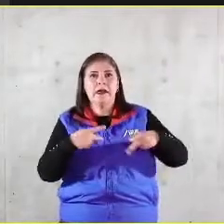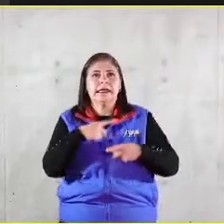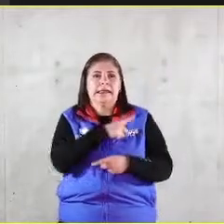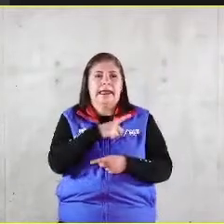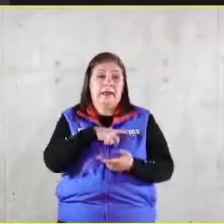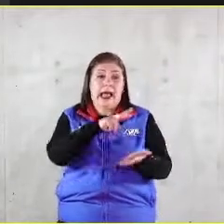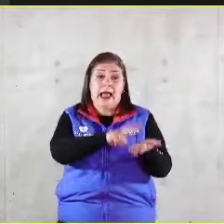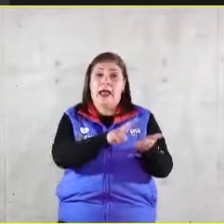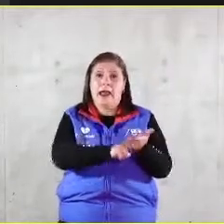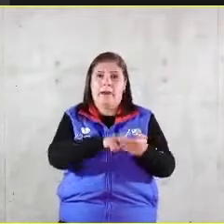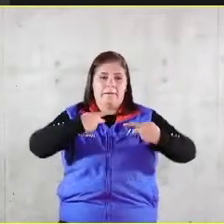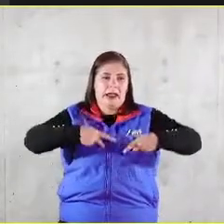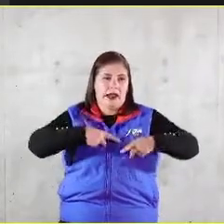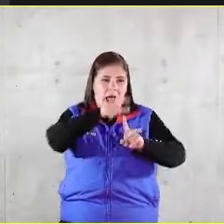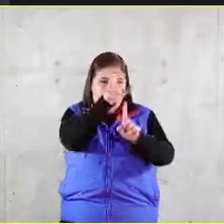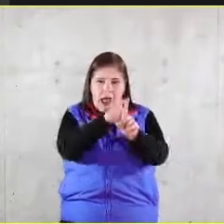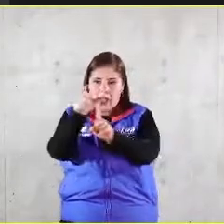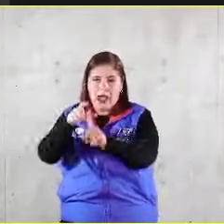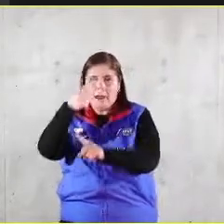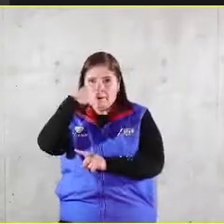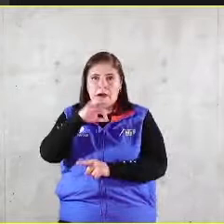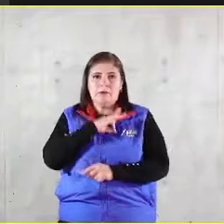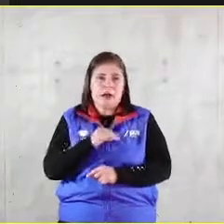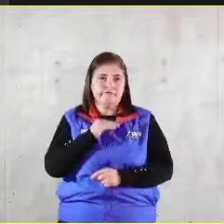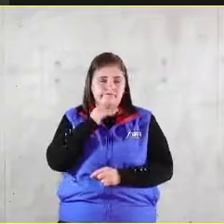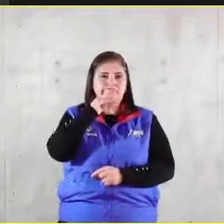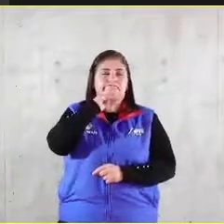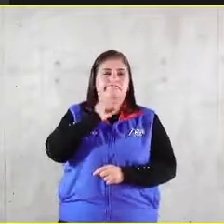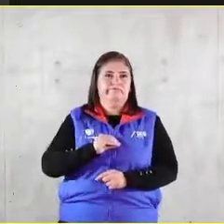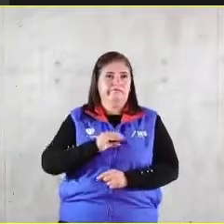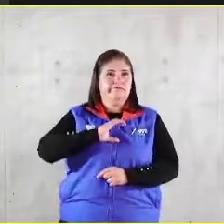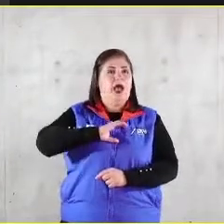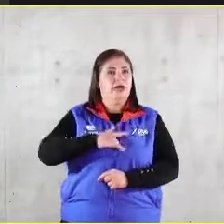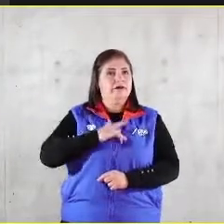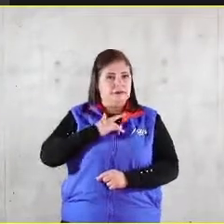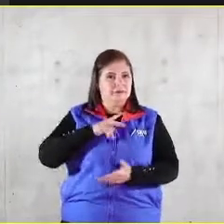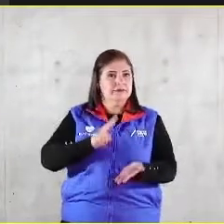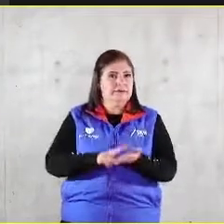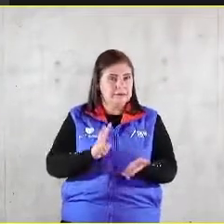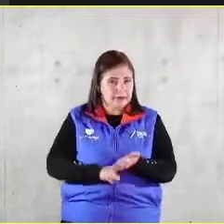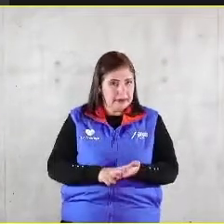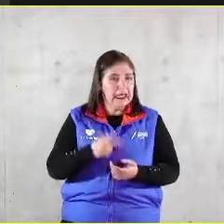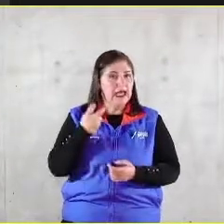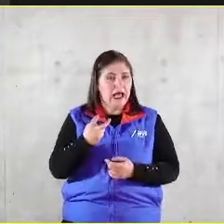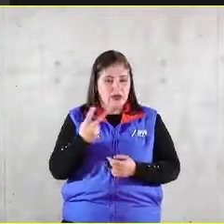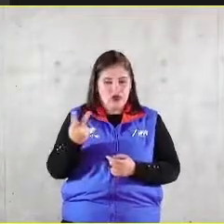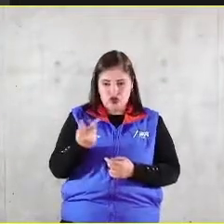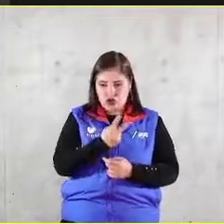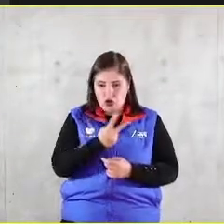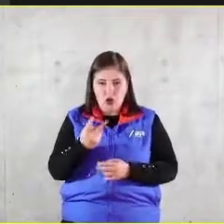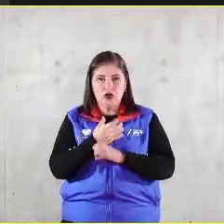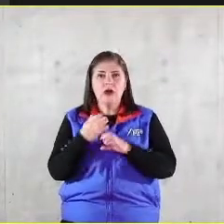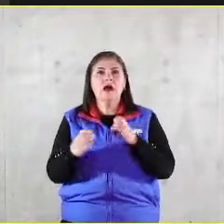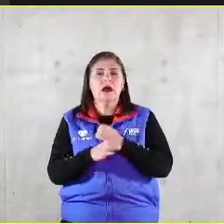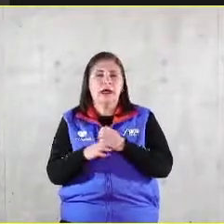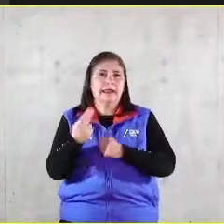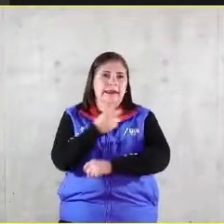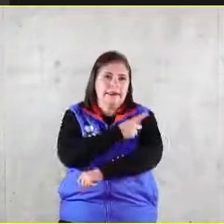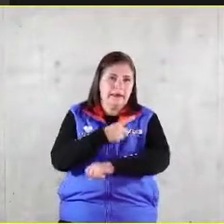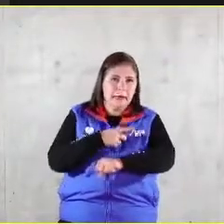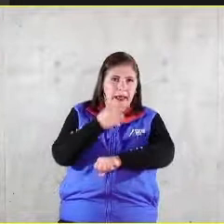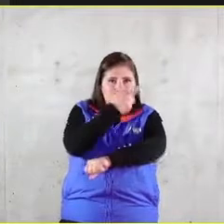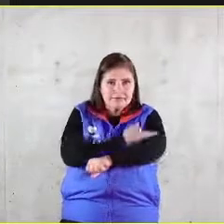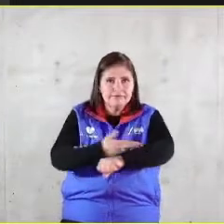sentir valorados y apreciados para actualizar su dignidad y estas dos cosas en tensión también hay que gestionarlas